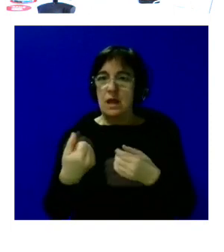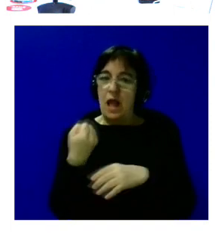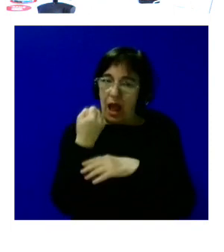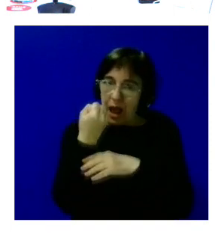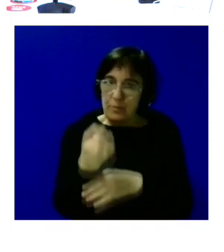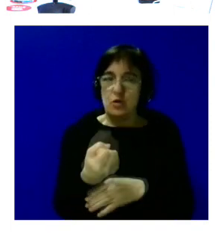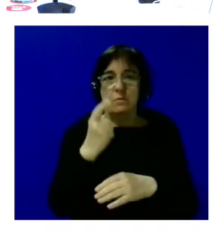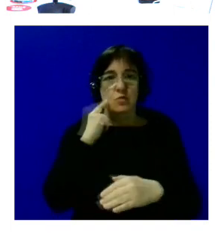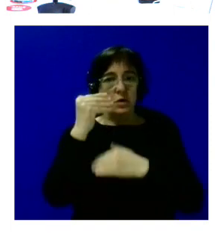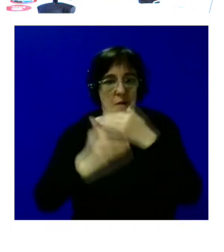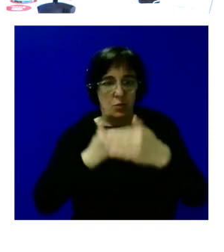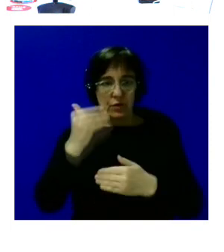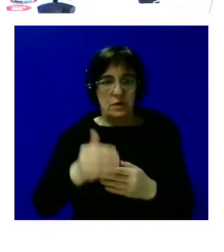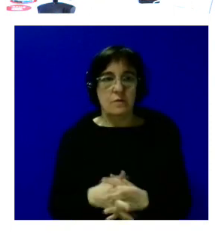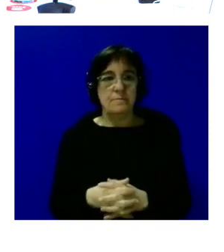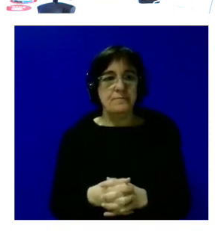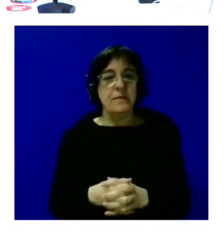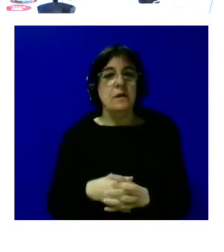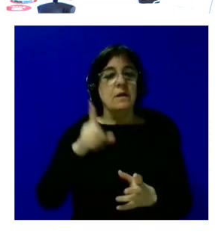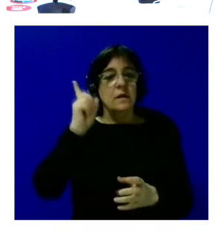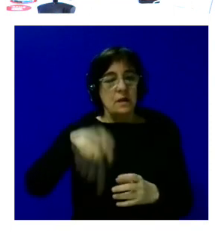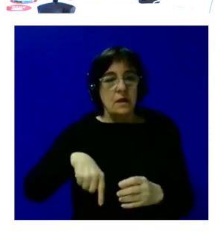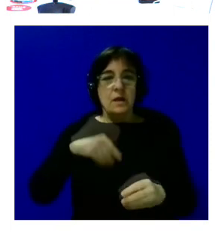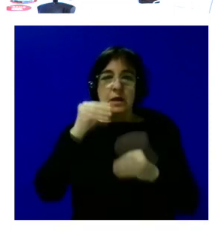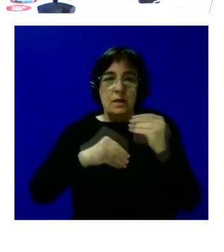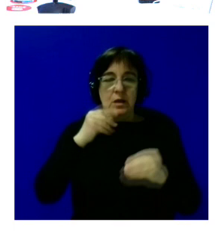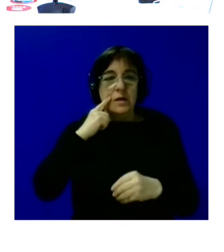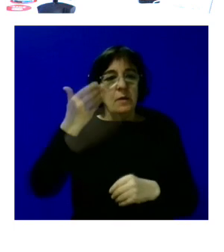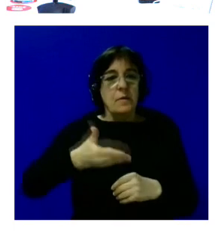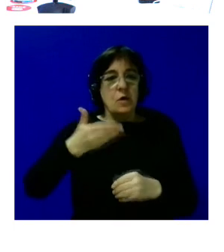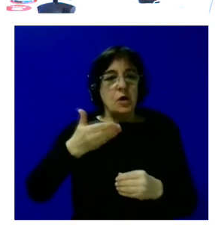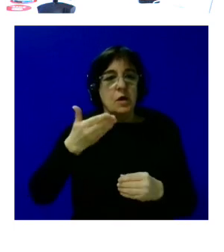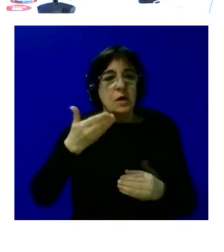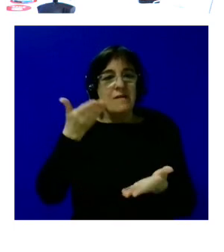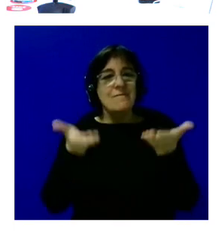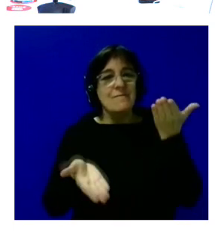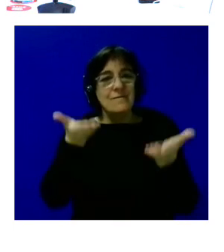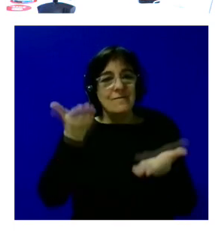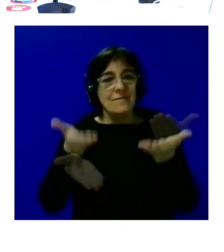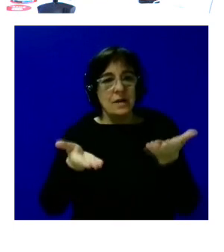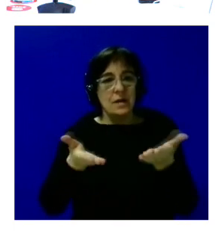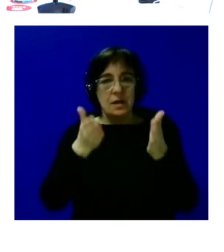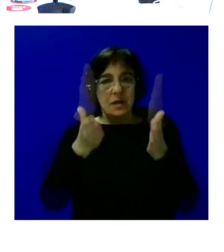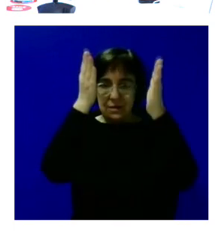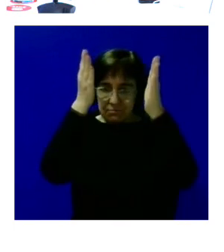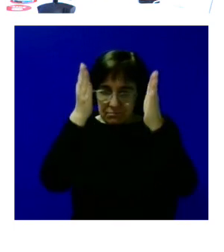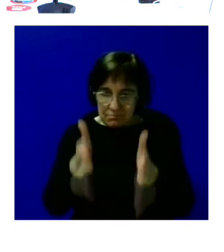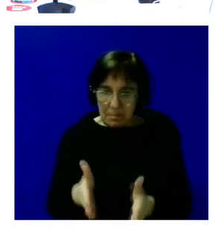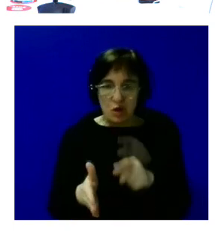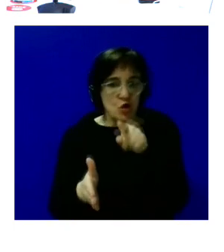en ese proceso por eso también estableciamos que era importante hacer una evaluación centrada en la persona y desde aquí